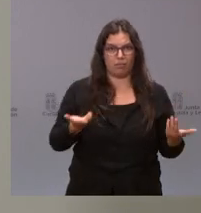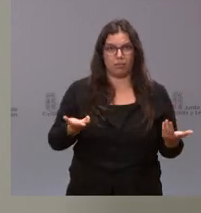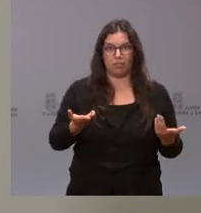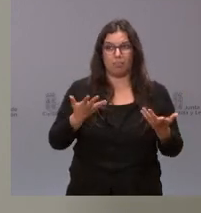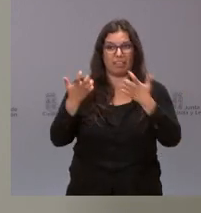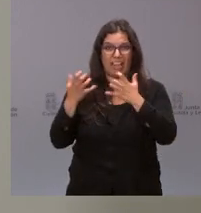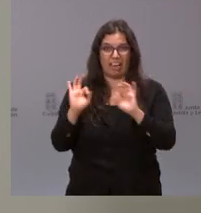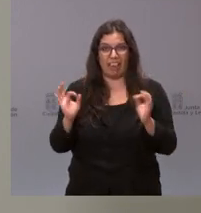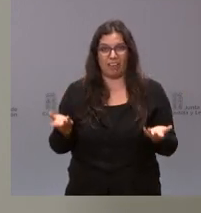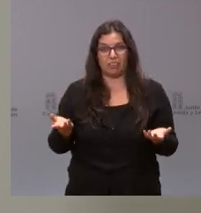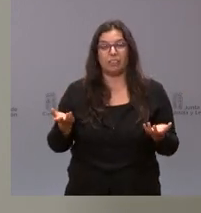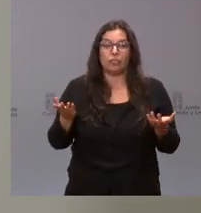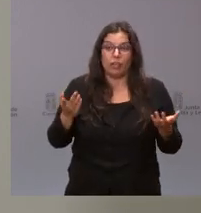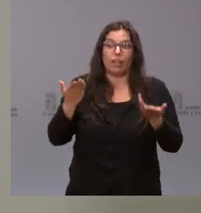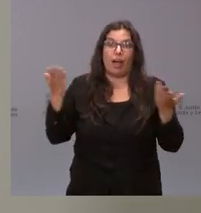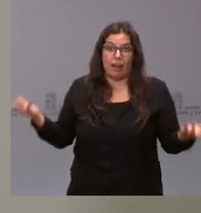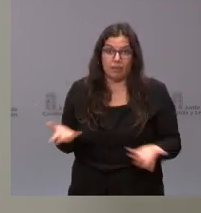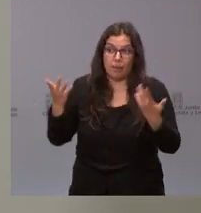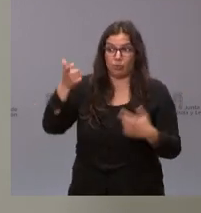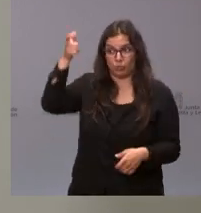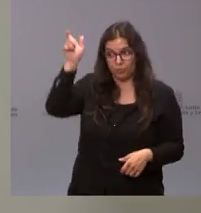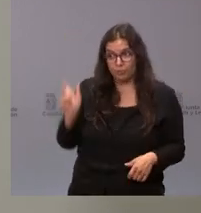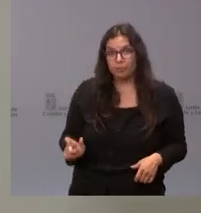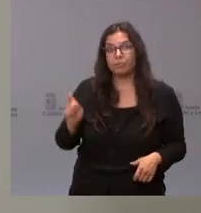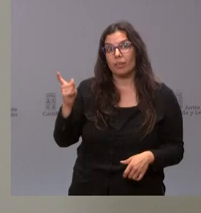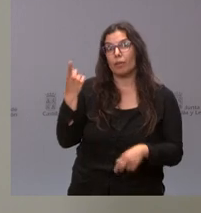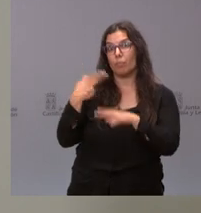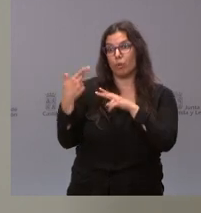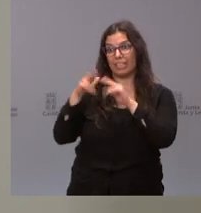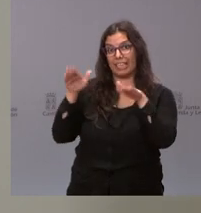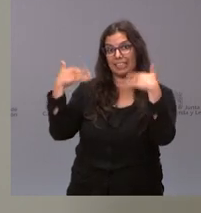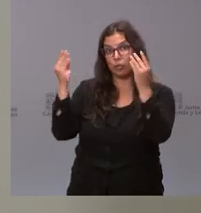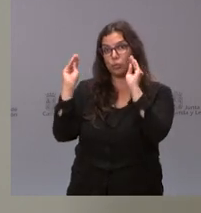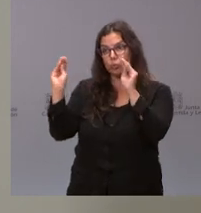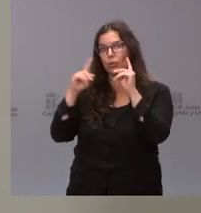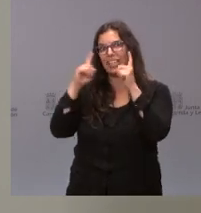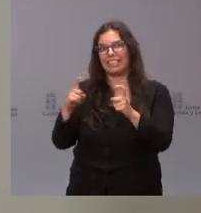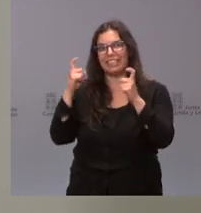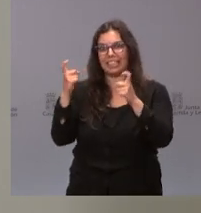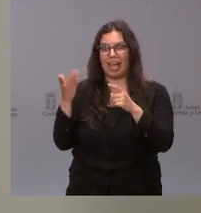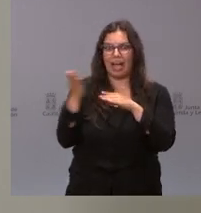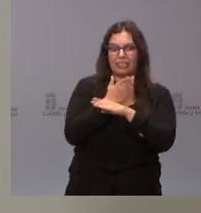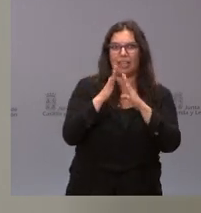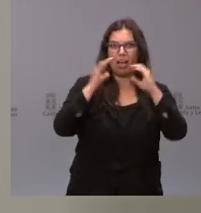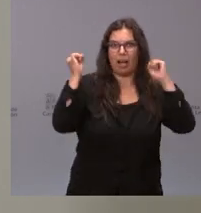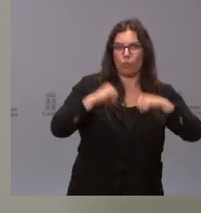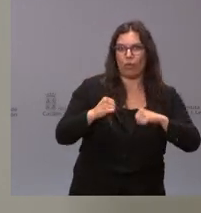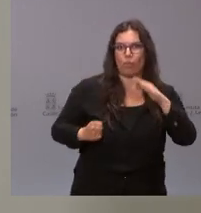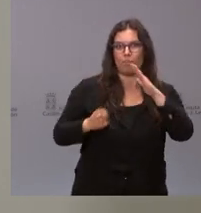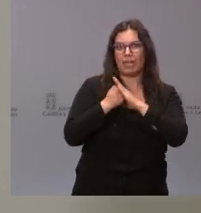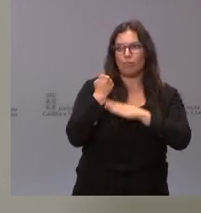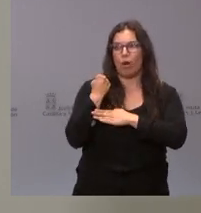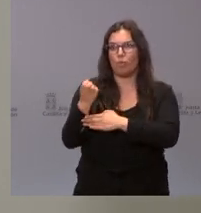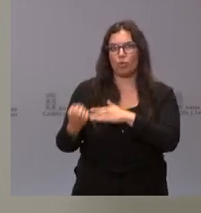ventajas y por tanto le animamos a que esta política exterior tenga el máximo consenso el máximo apoyo y